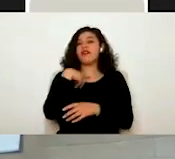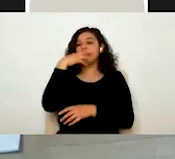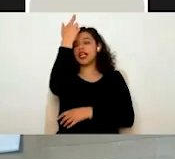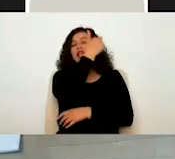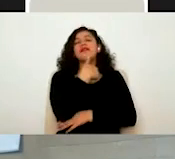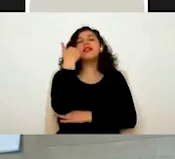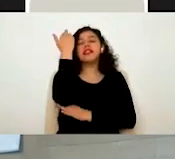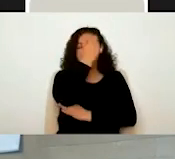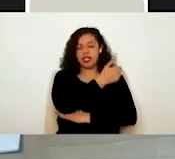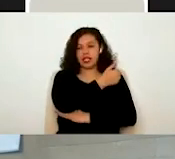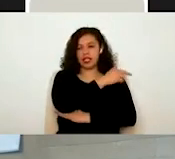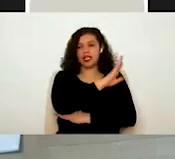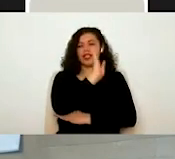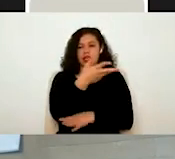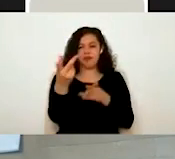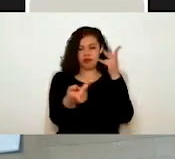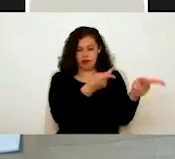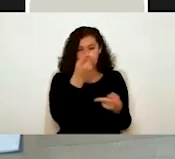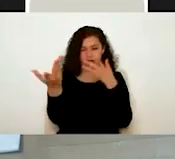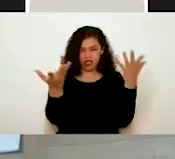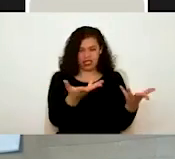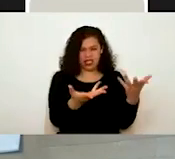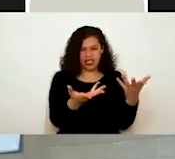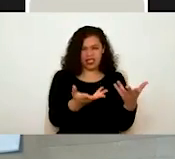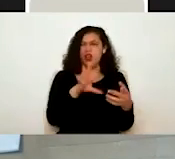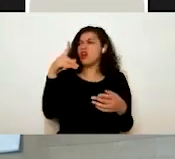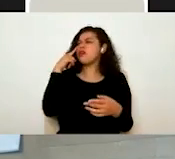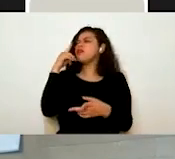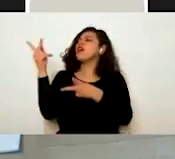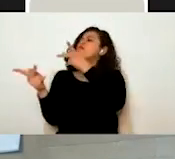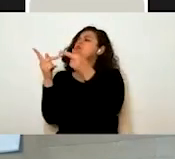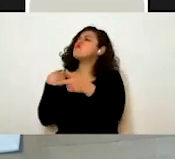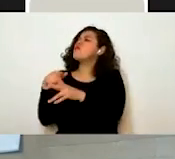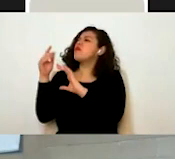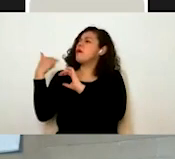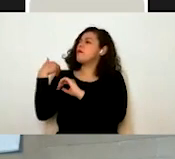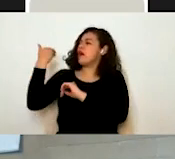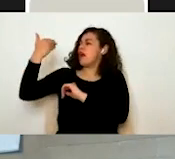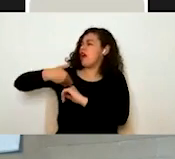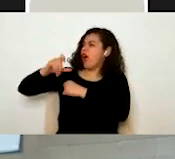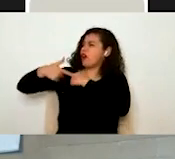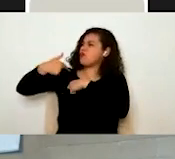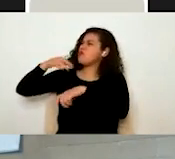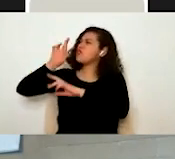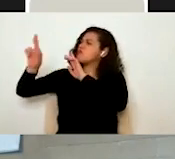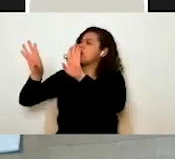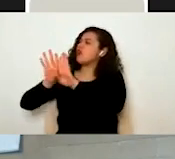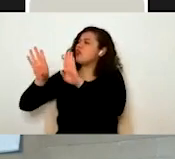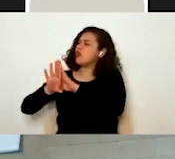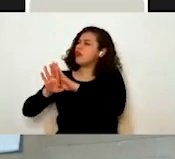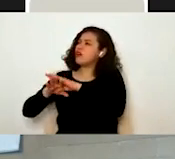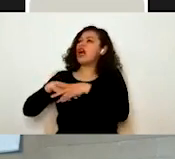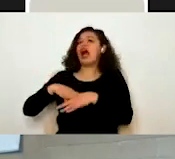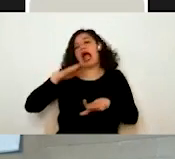es una pregunta que nos hace mucho, ¿no? ¿Cómo contestar un requerimiento? En ocasiones lo que suelen hacer es que abren un nuevo trámite